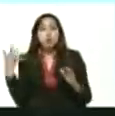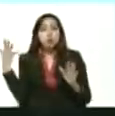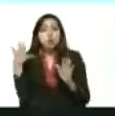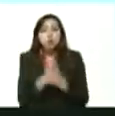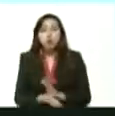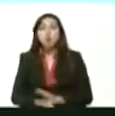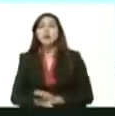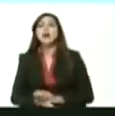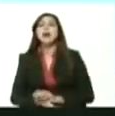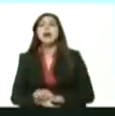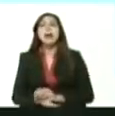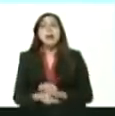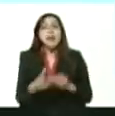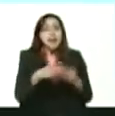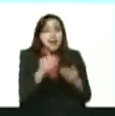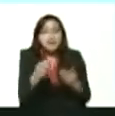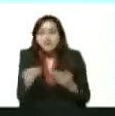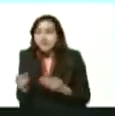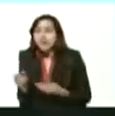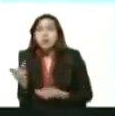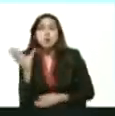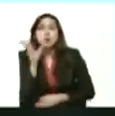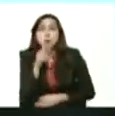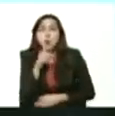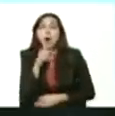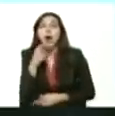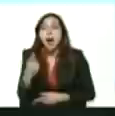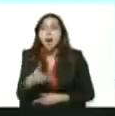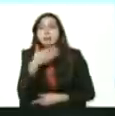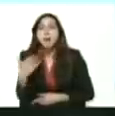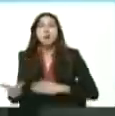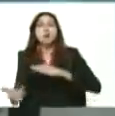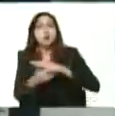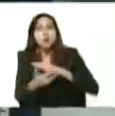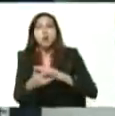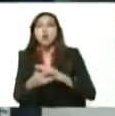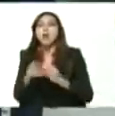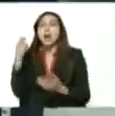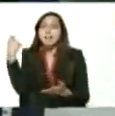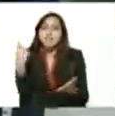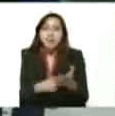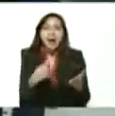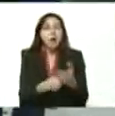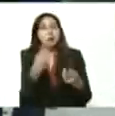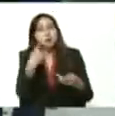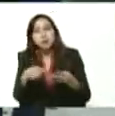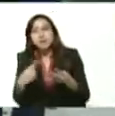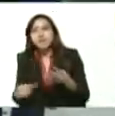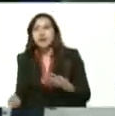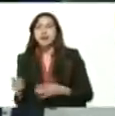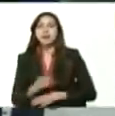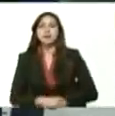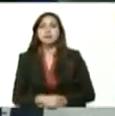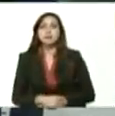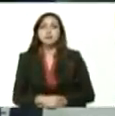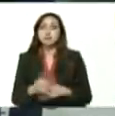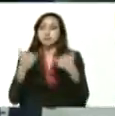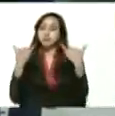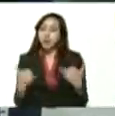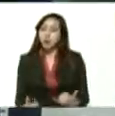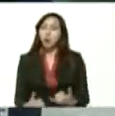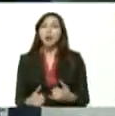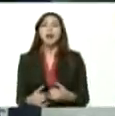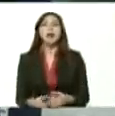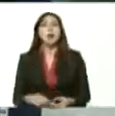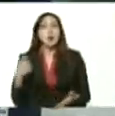efectivo y vamos a digitalizar todo eso. Ya la gente no va a tener problemas con el cambio, presidente, sino que va a pagar lo justo